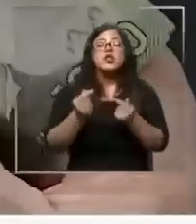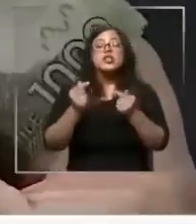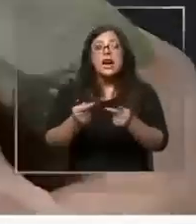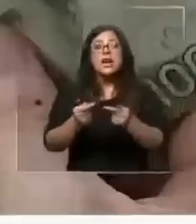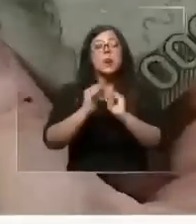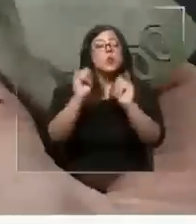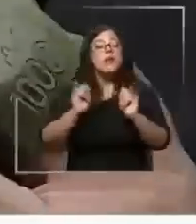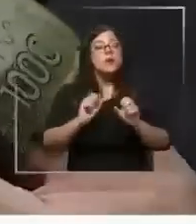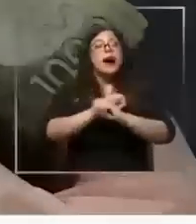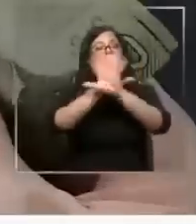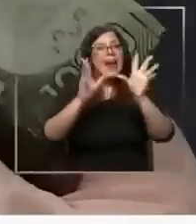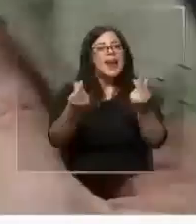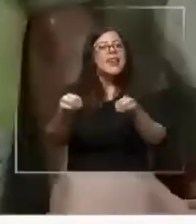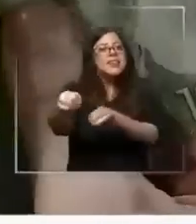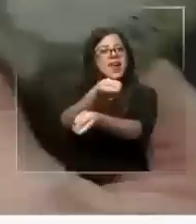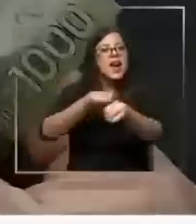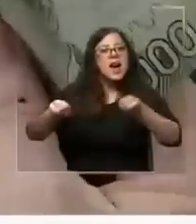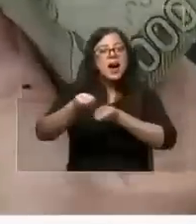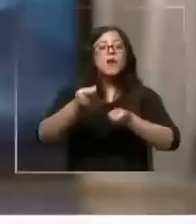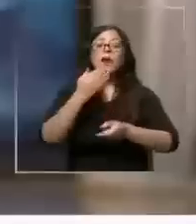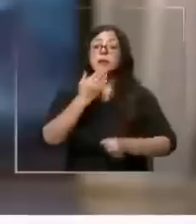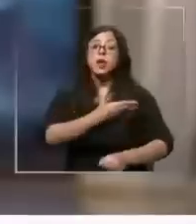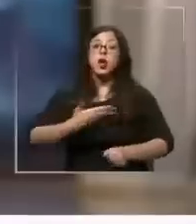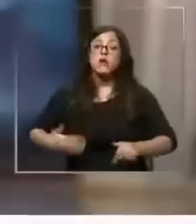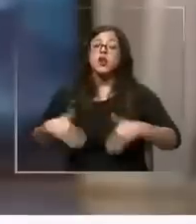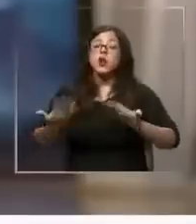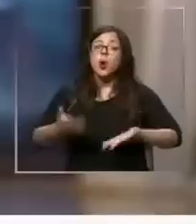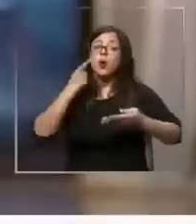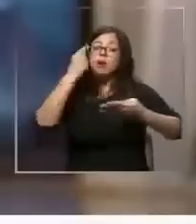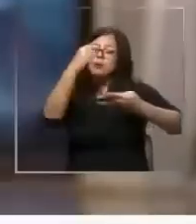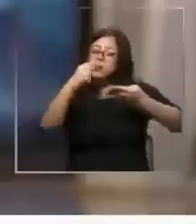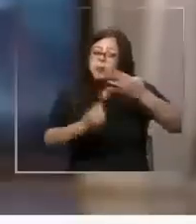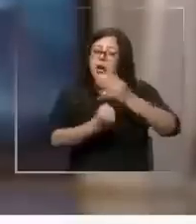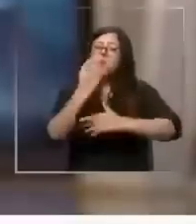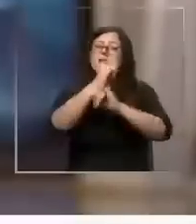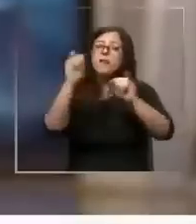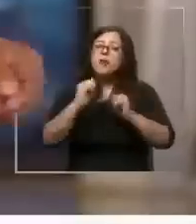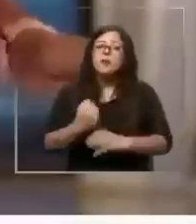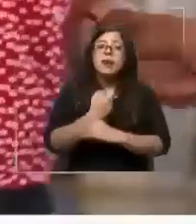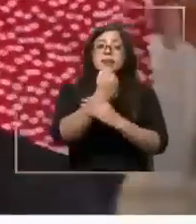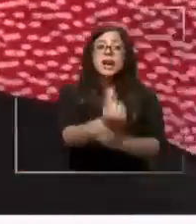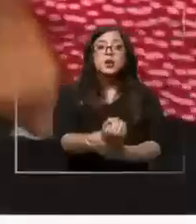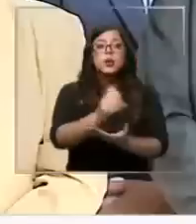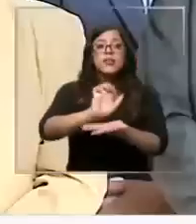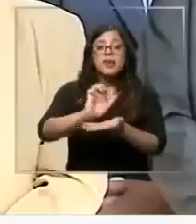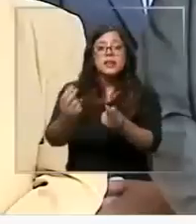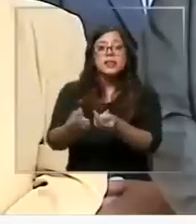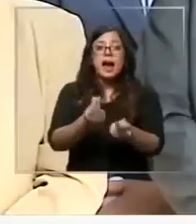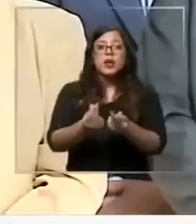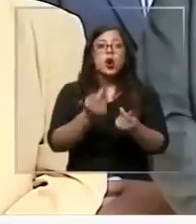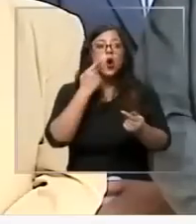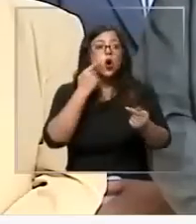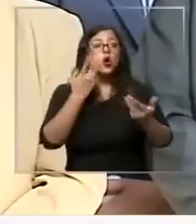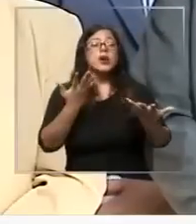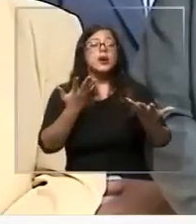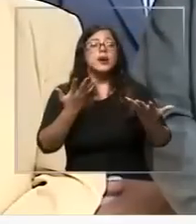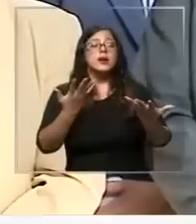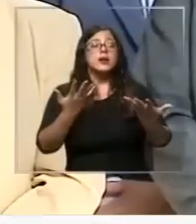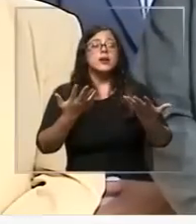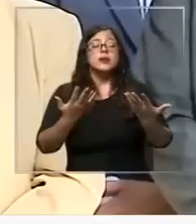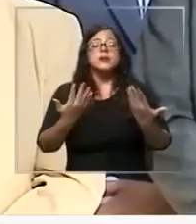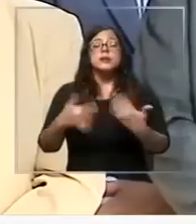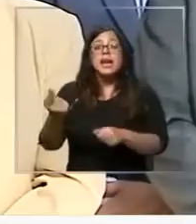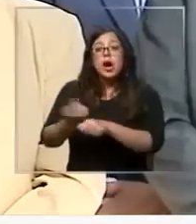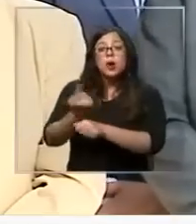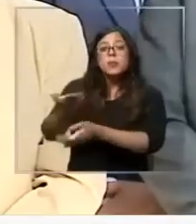devolución. Mientras tanto, el gobierno ya está analizando nuevos mecanismos de ayudas fiscales. La discusión que hubo en la